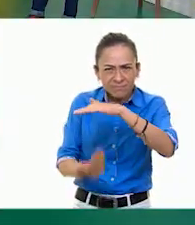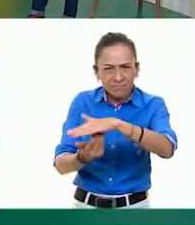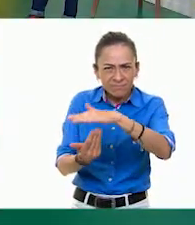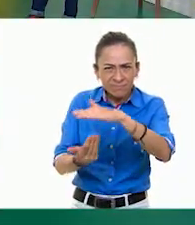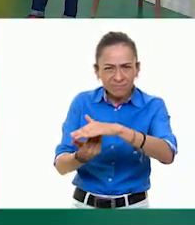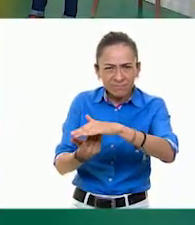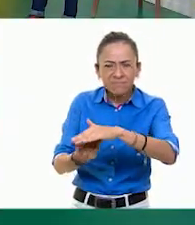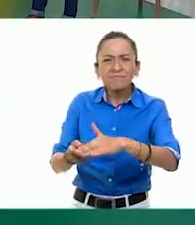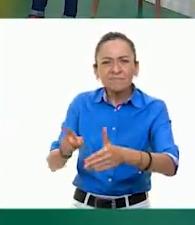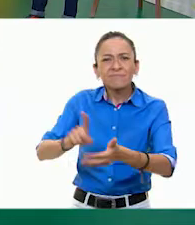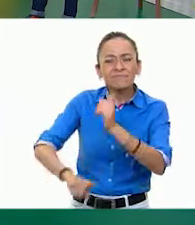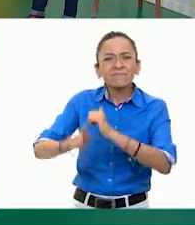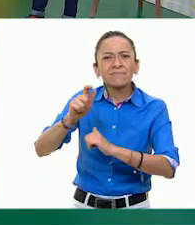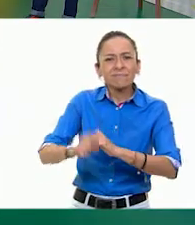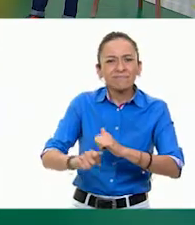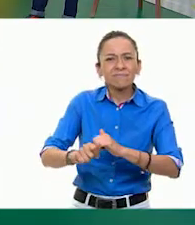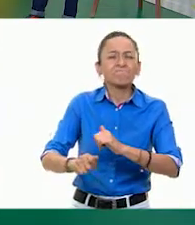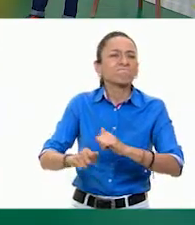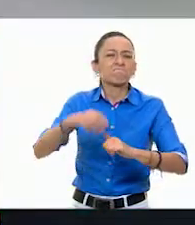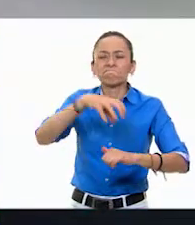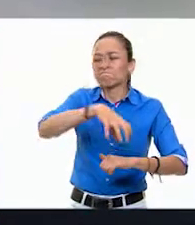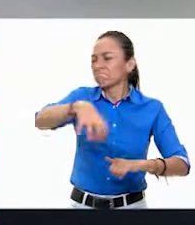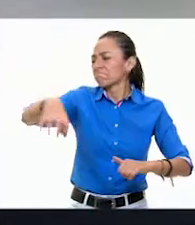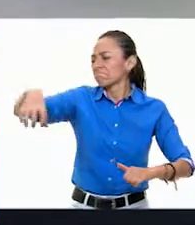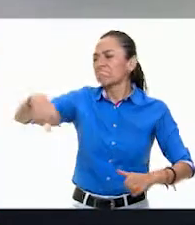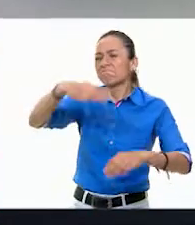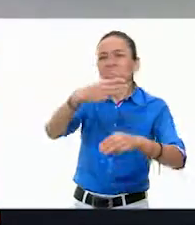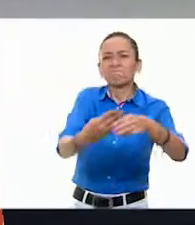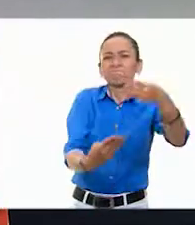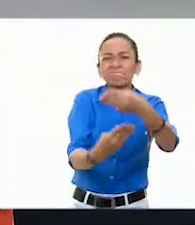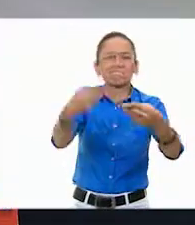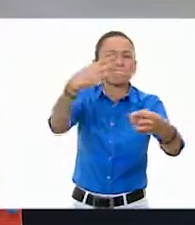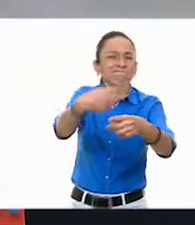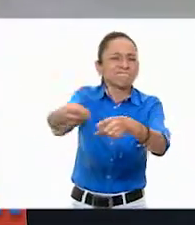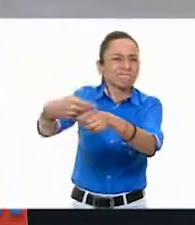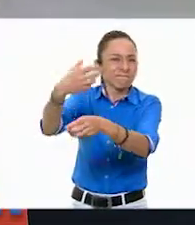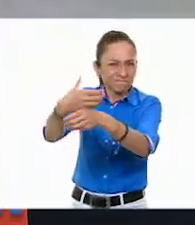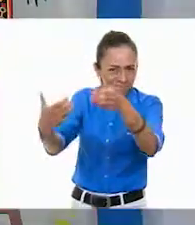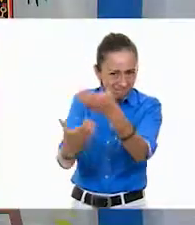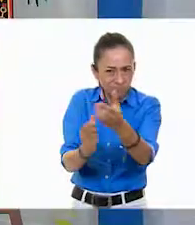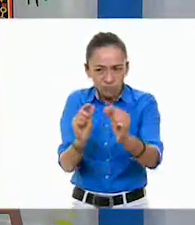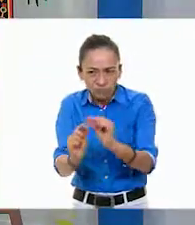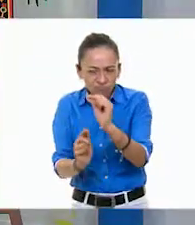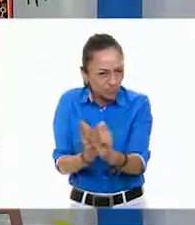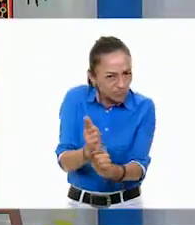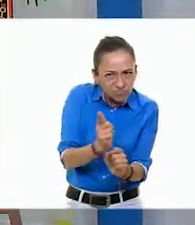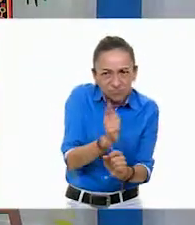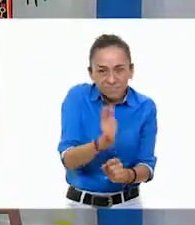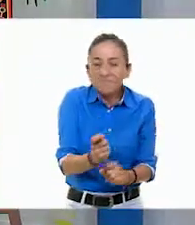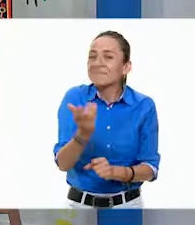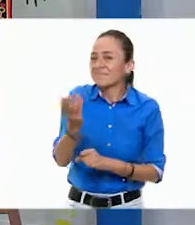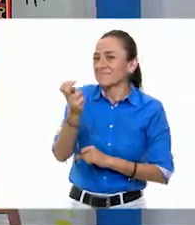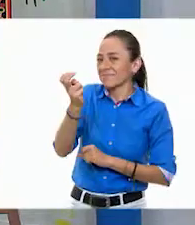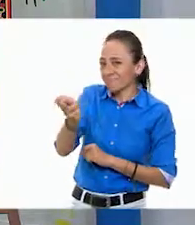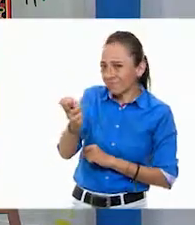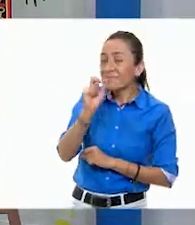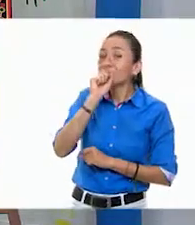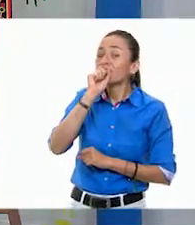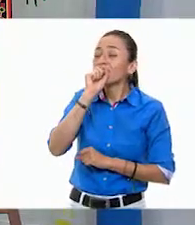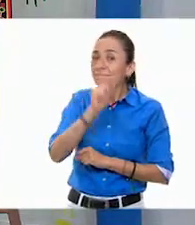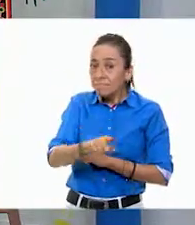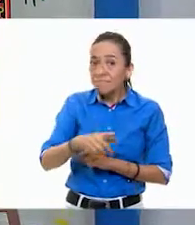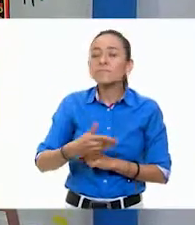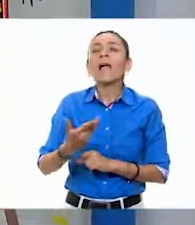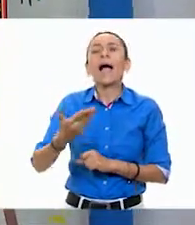materiales y poco a poco los iremos descubriendo. Exactamente. Y se han de preguntar, porque también ya lo hemos visto, las artes,